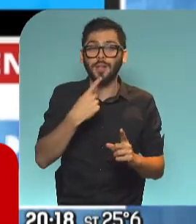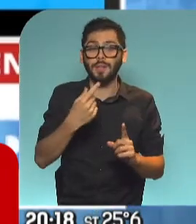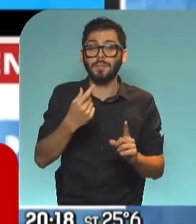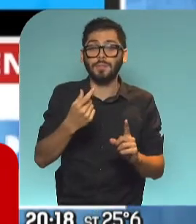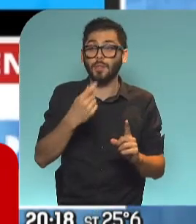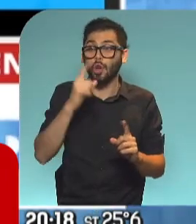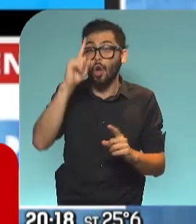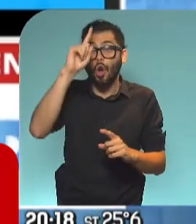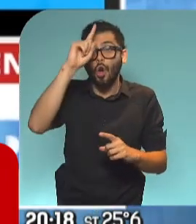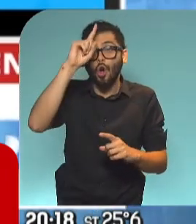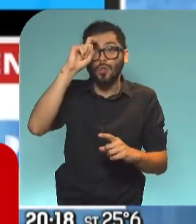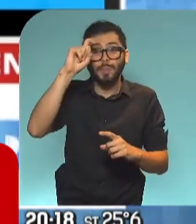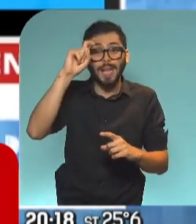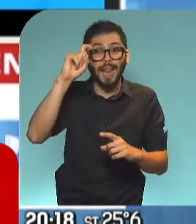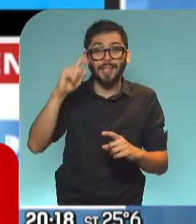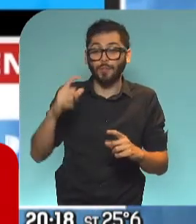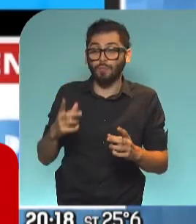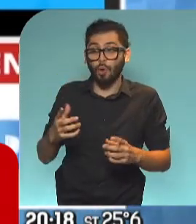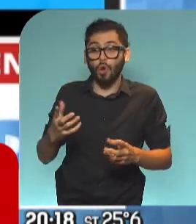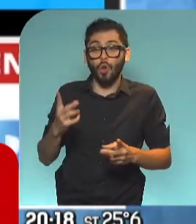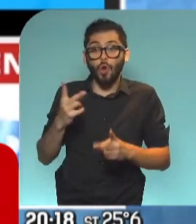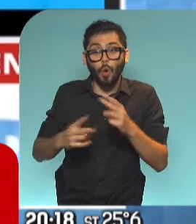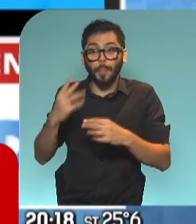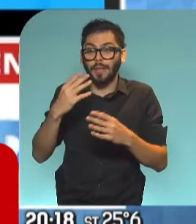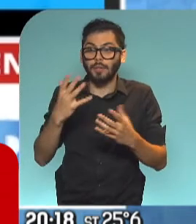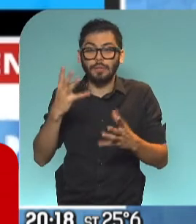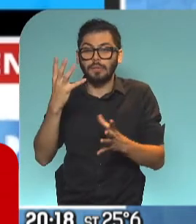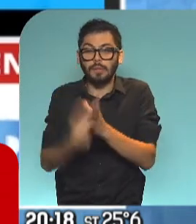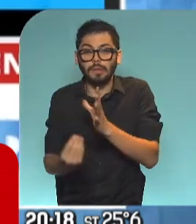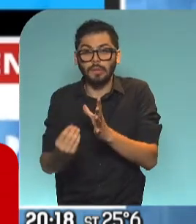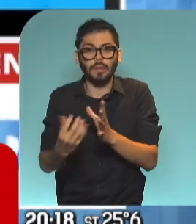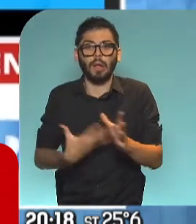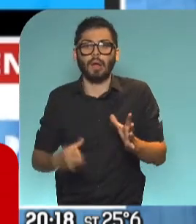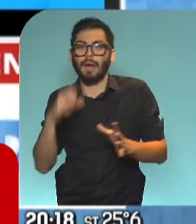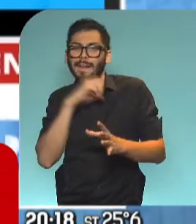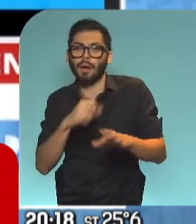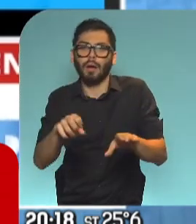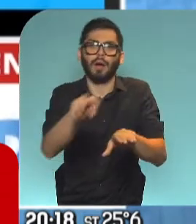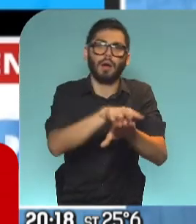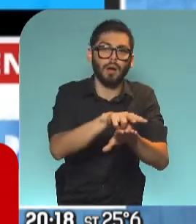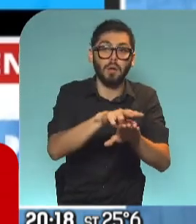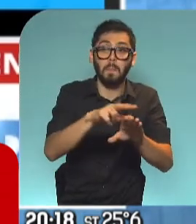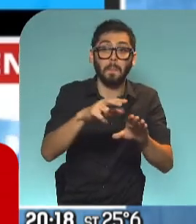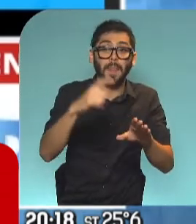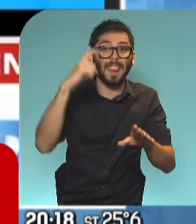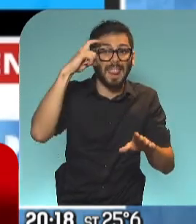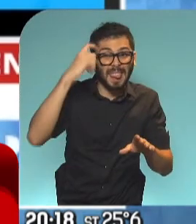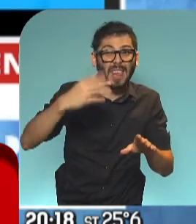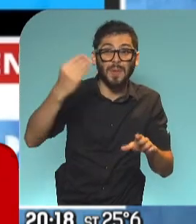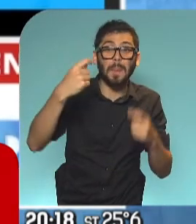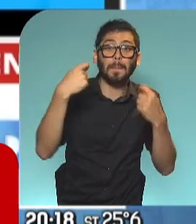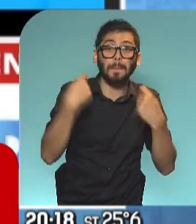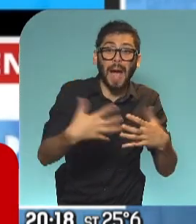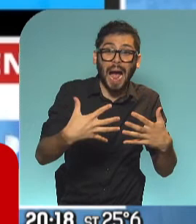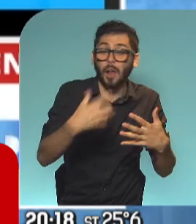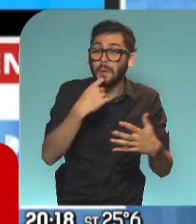hospitalario de la posinternación que el costo previo de utilizar tecnología moderna